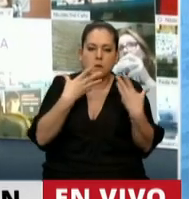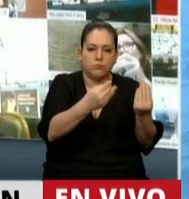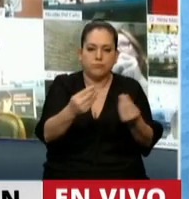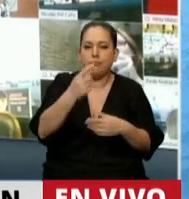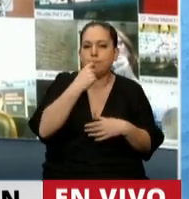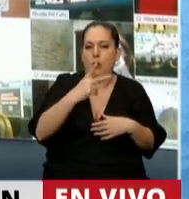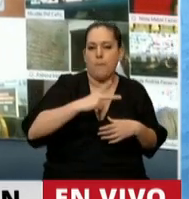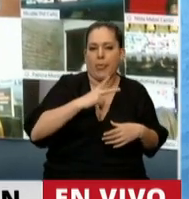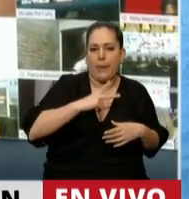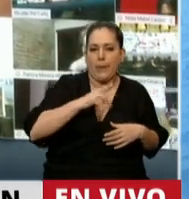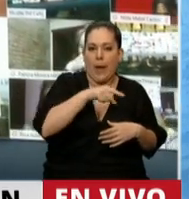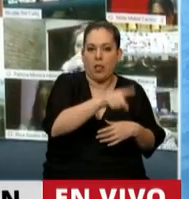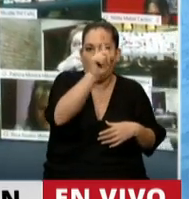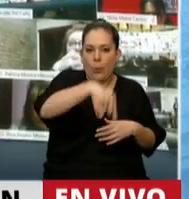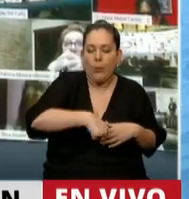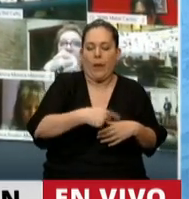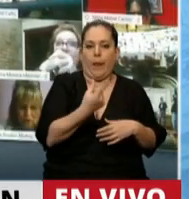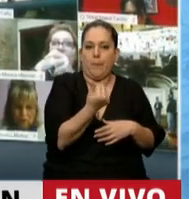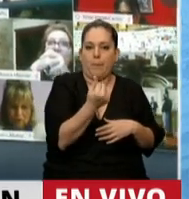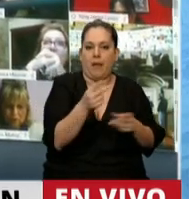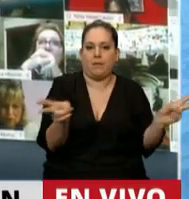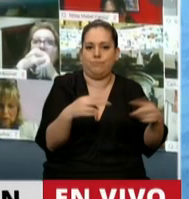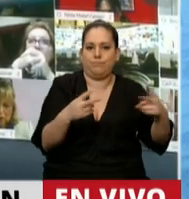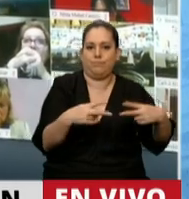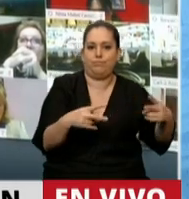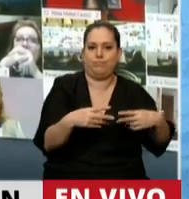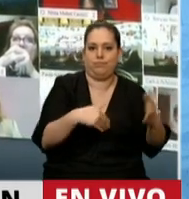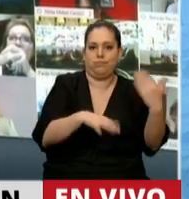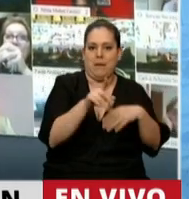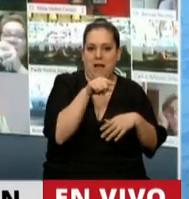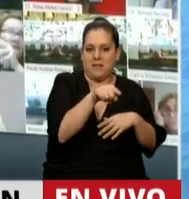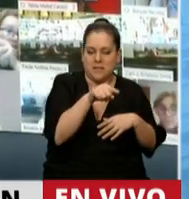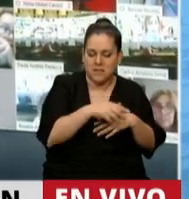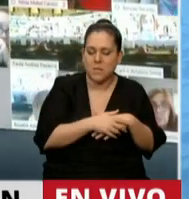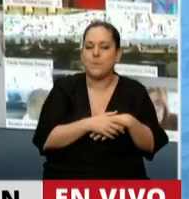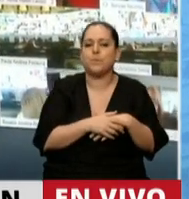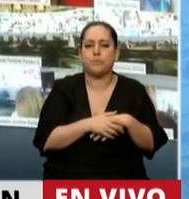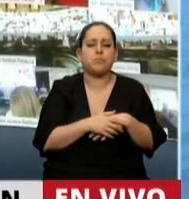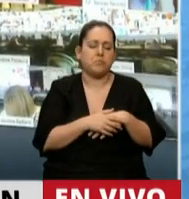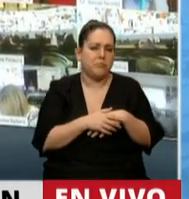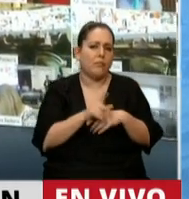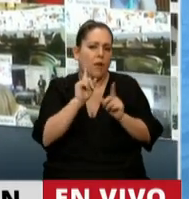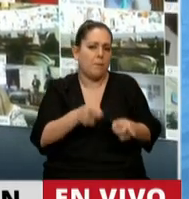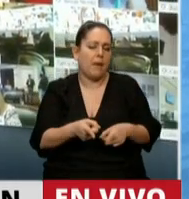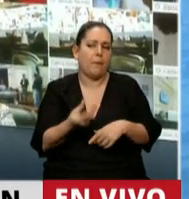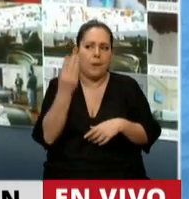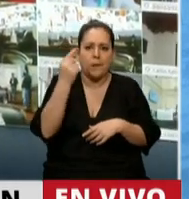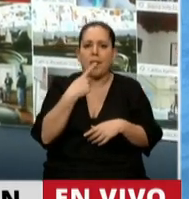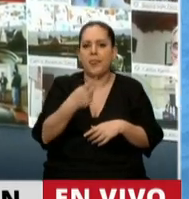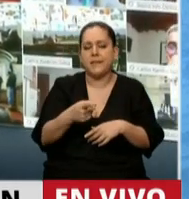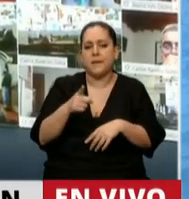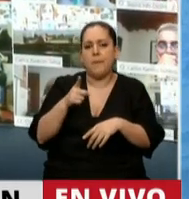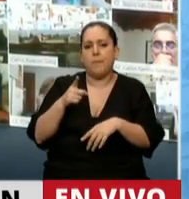sector privado, las que generan las riquezas en nuestro país. Si bien es cierto, muchos a veces dicen que la moratoria suele ser